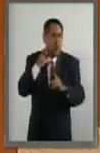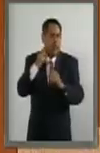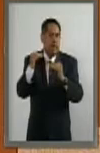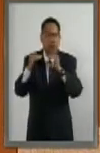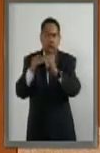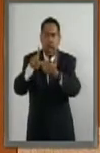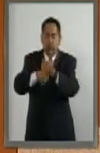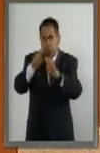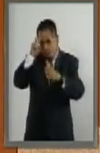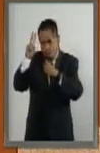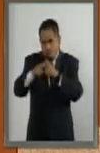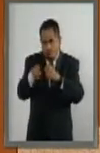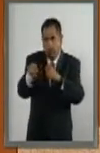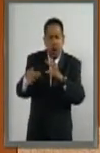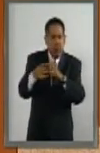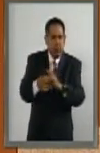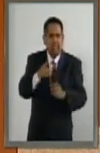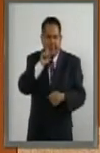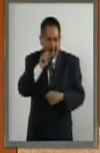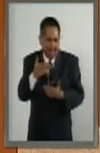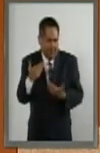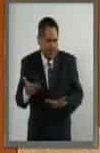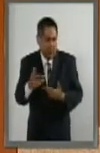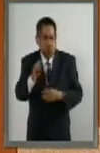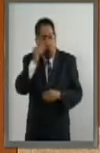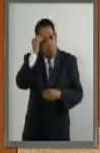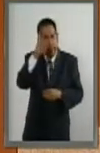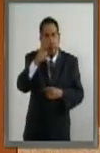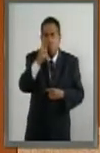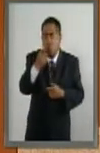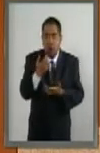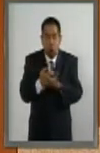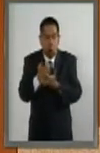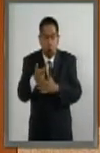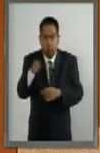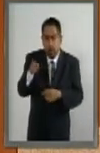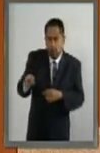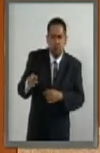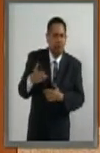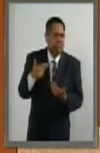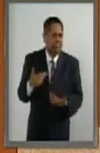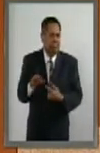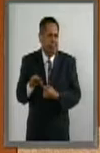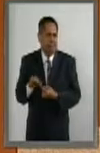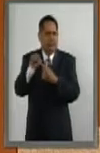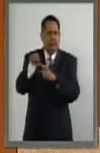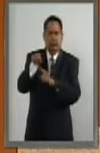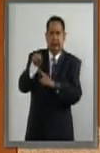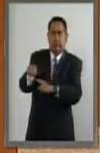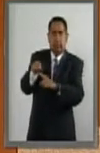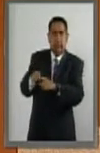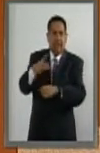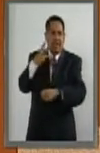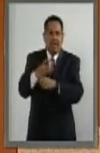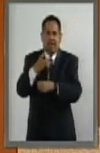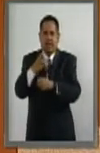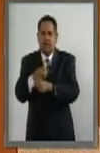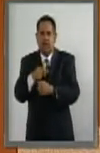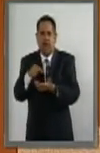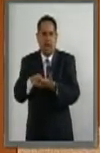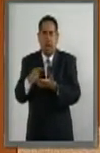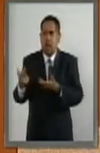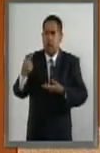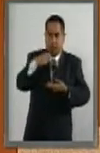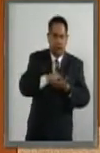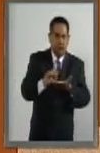dentro de la Unión Europea y por supuesto sin olvidar el aspecto económico donde resaltamos que es la tercera fuente de inversión en